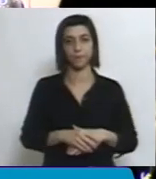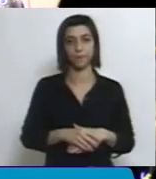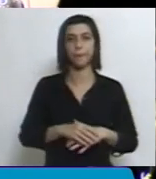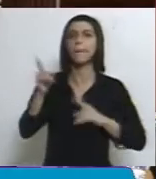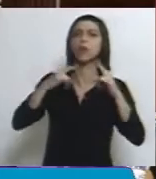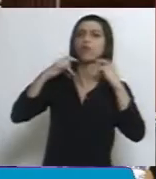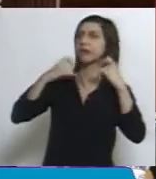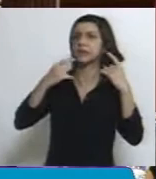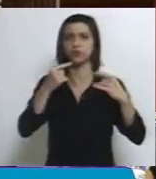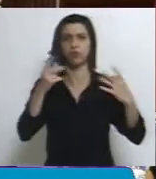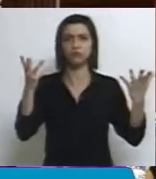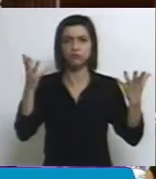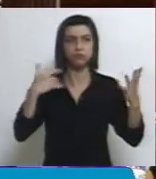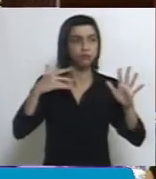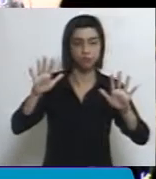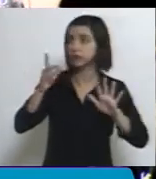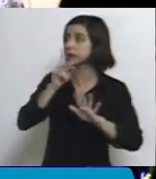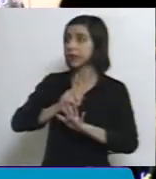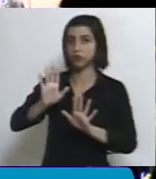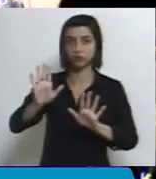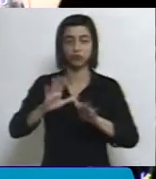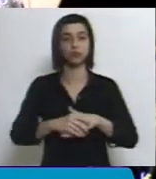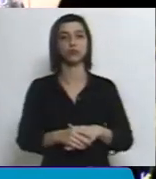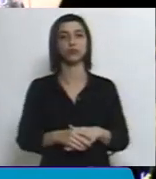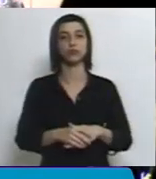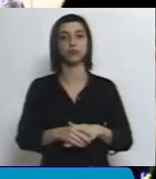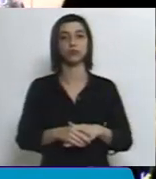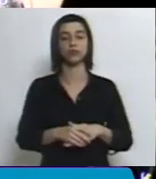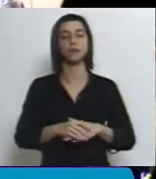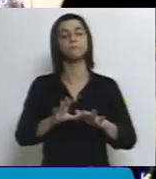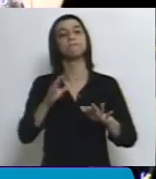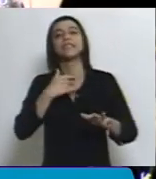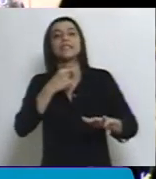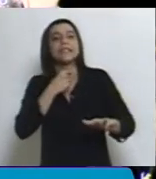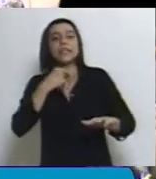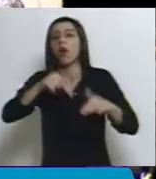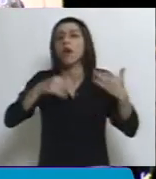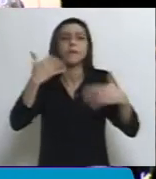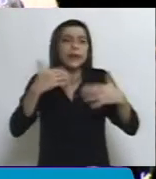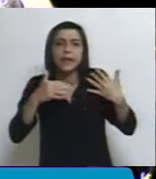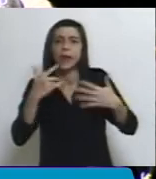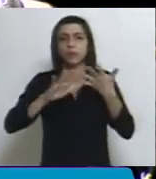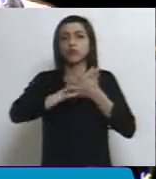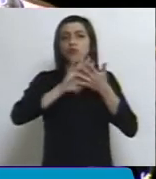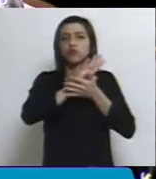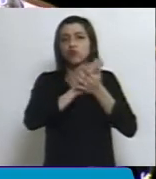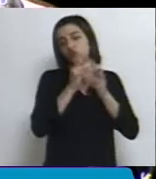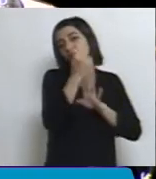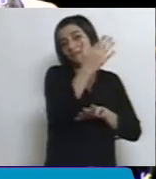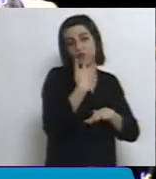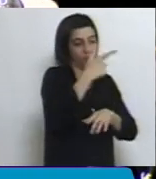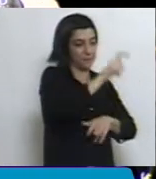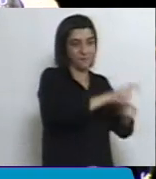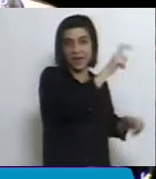se ruego a los señores para esto sea tenido en cuenta rápido y podamos rápidamente lograr que esto